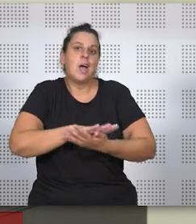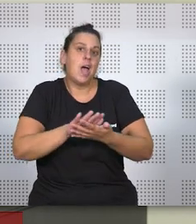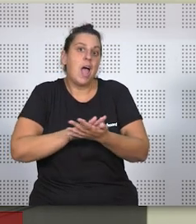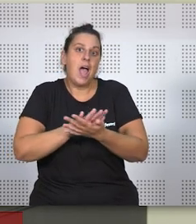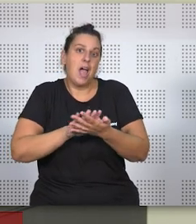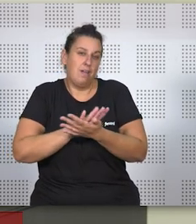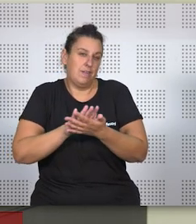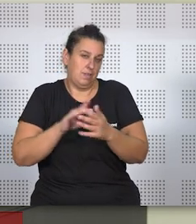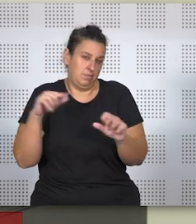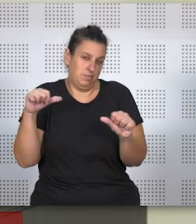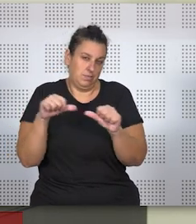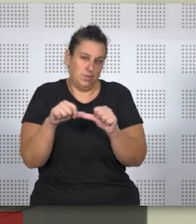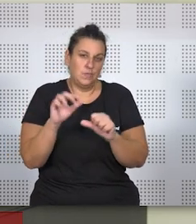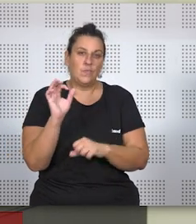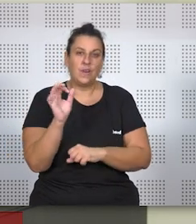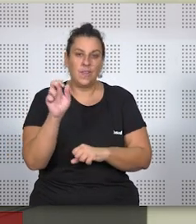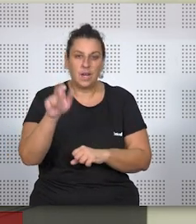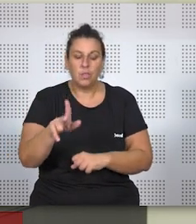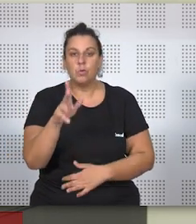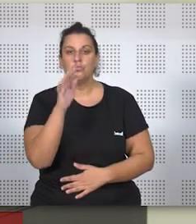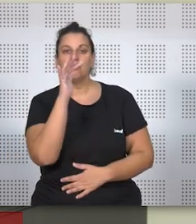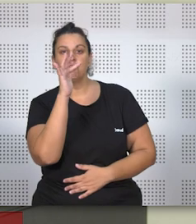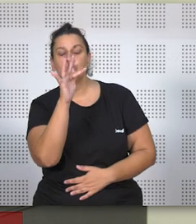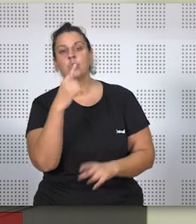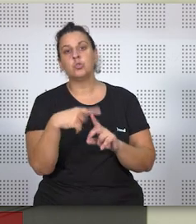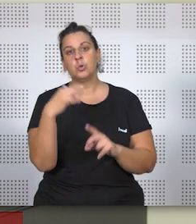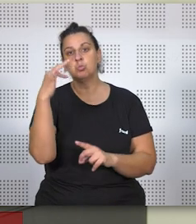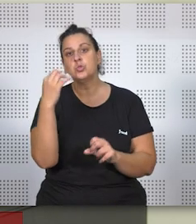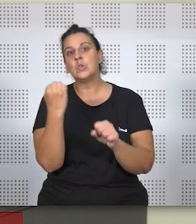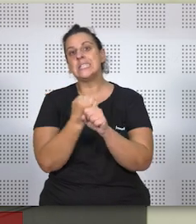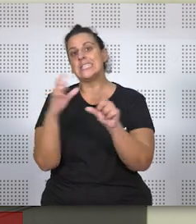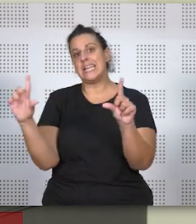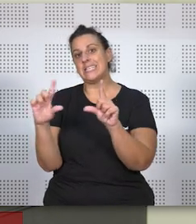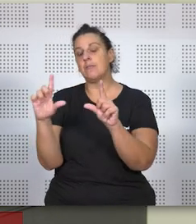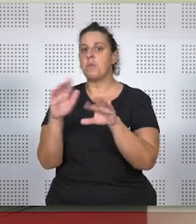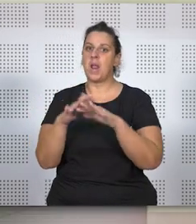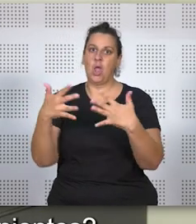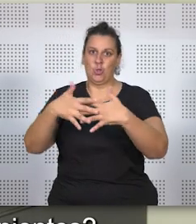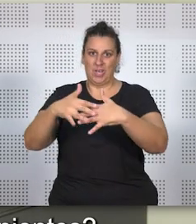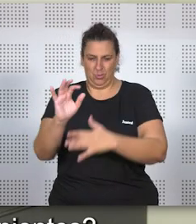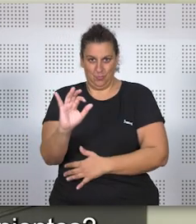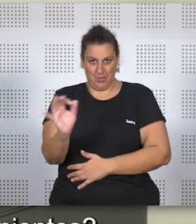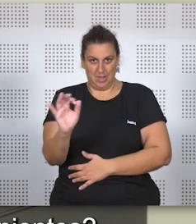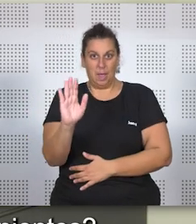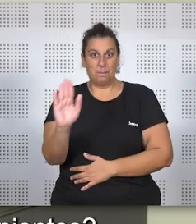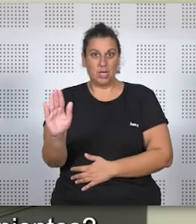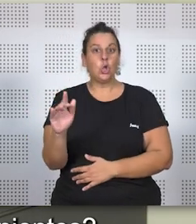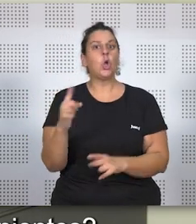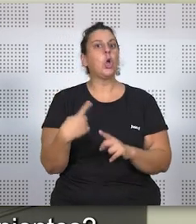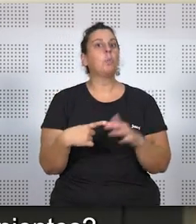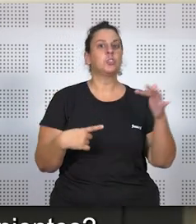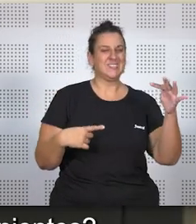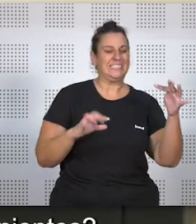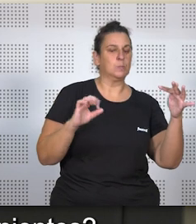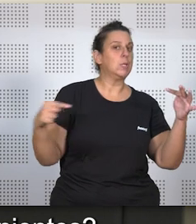todo el rato y es verdad de las bondades evidentes que tiene el teletrabajo para la conciliación. ¿Y qué pasa con las desventajas?